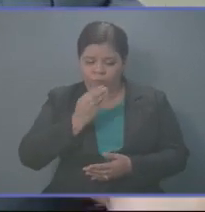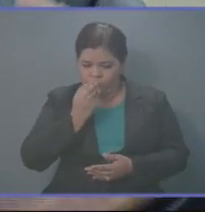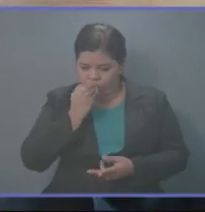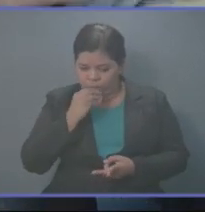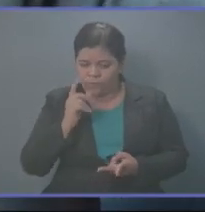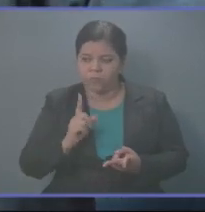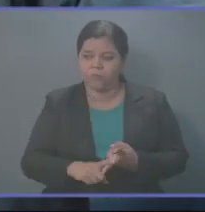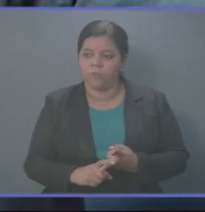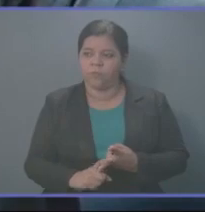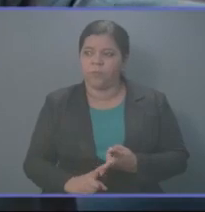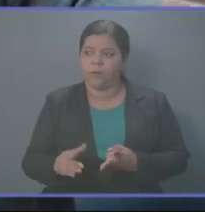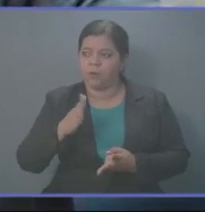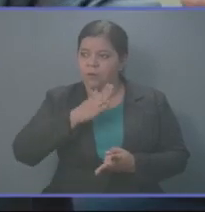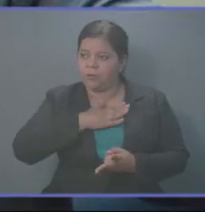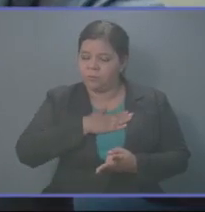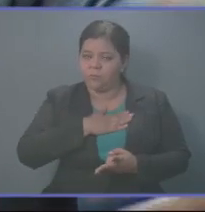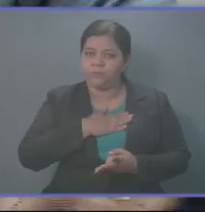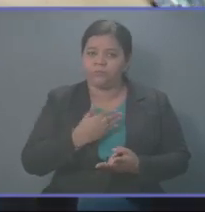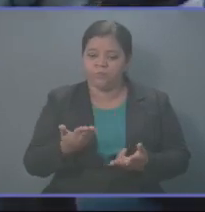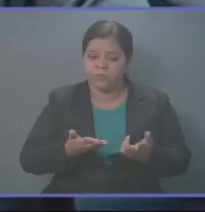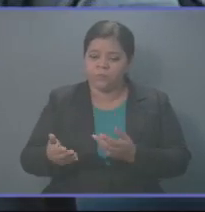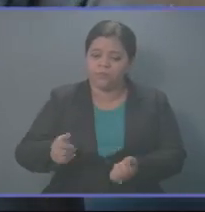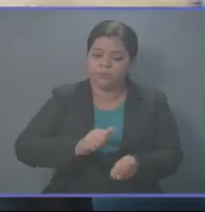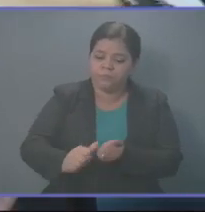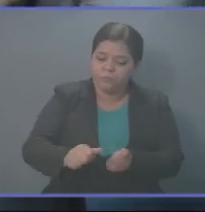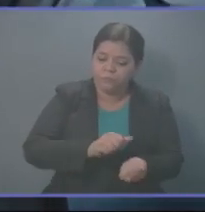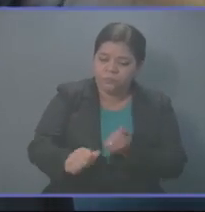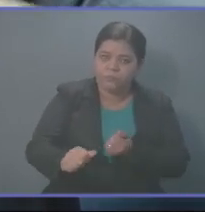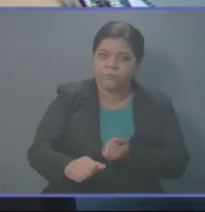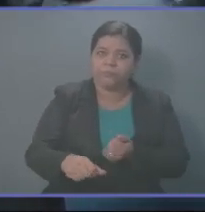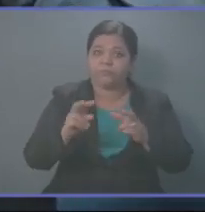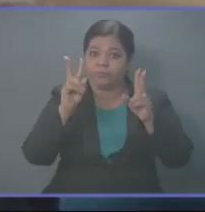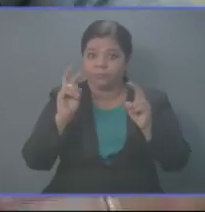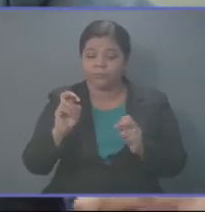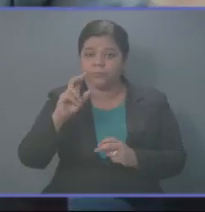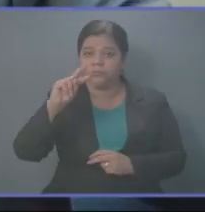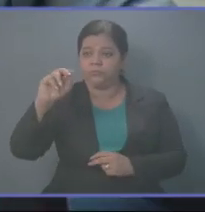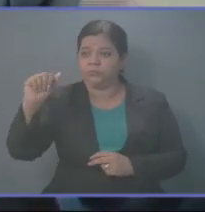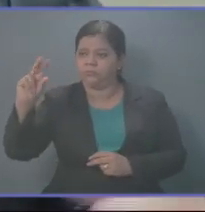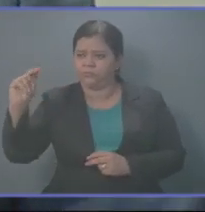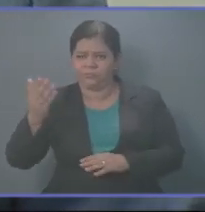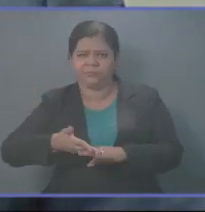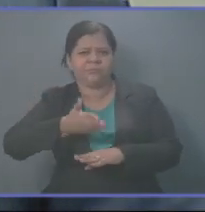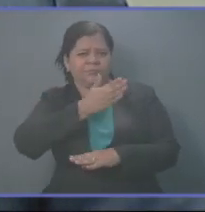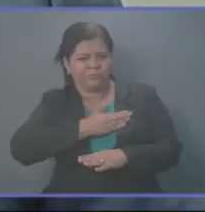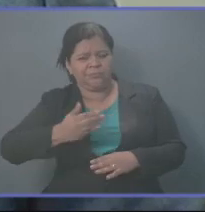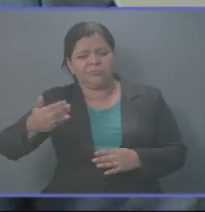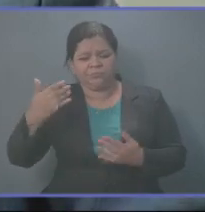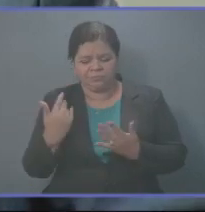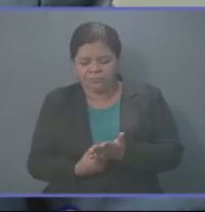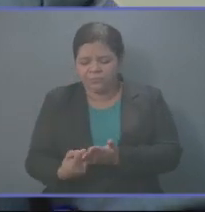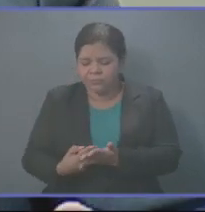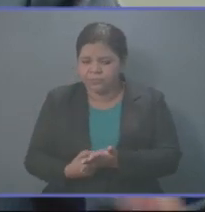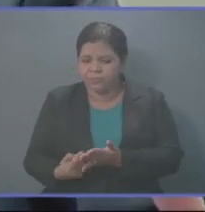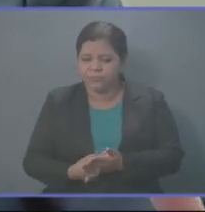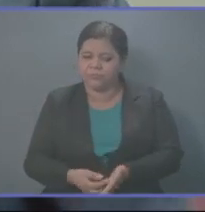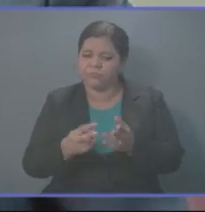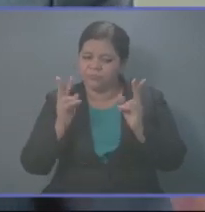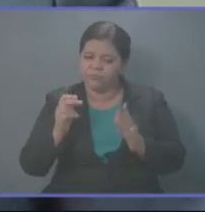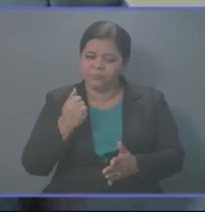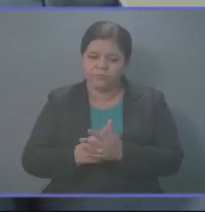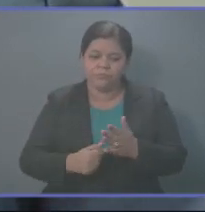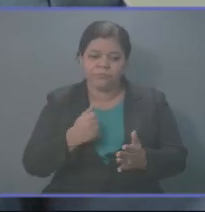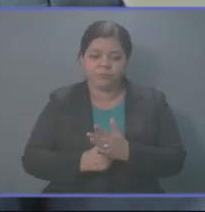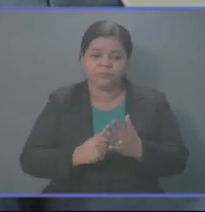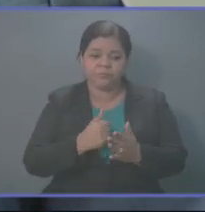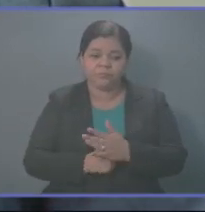tenían su servicio de lavandería, el famoso tema de las nanas que aquí se discutió en este pleno legislativo con mucho afán